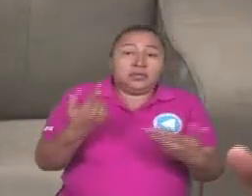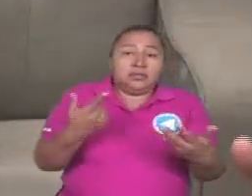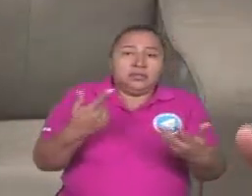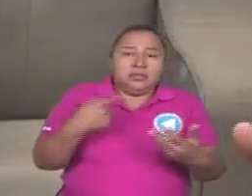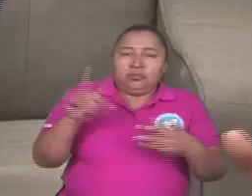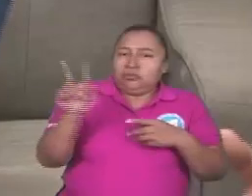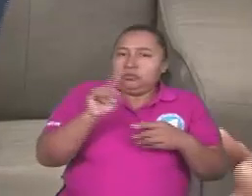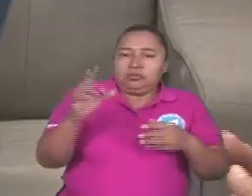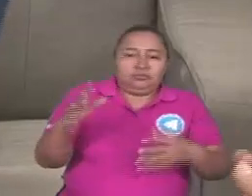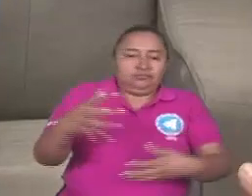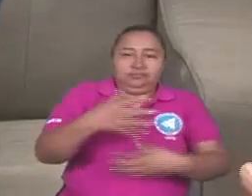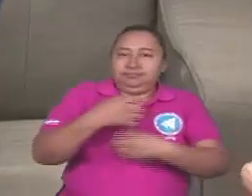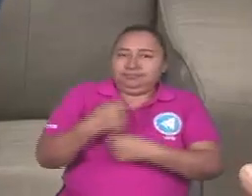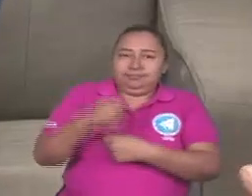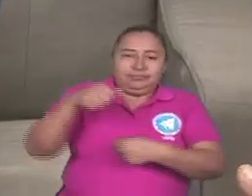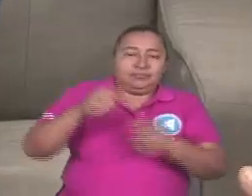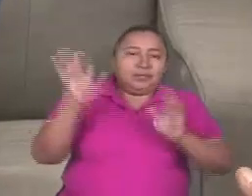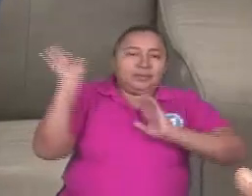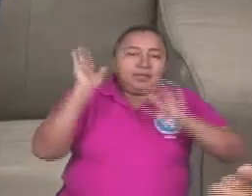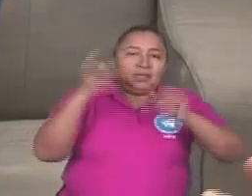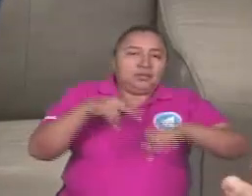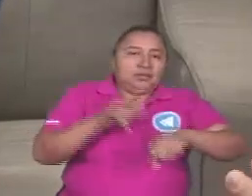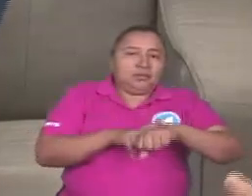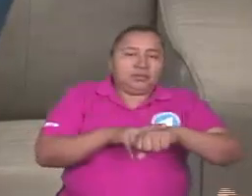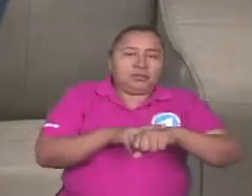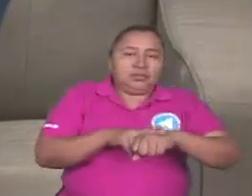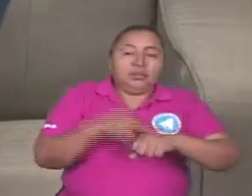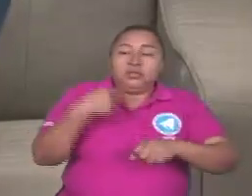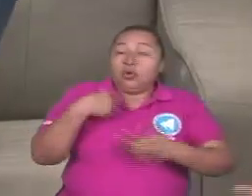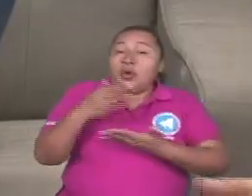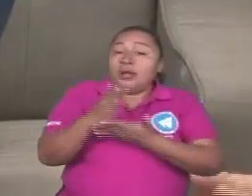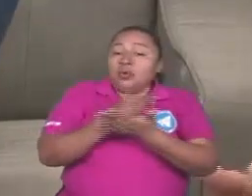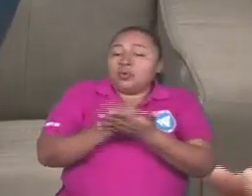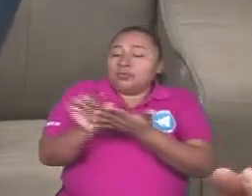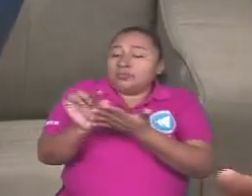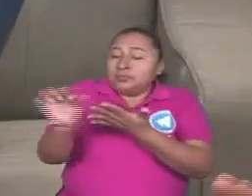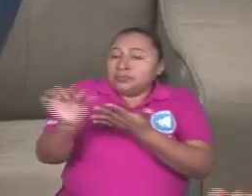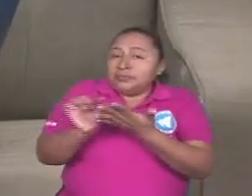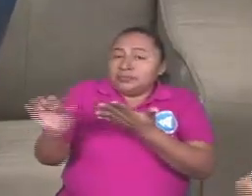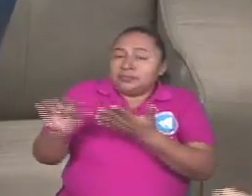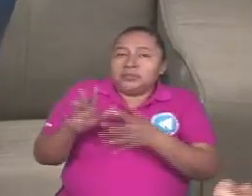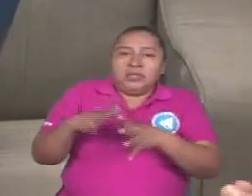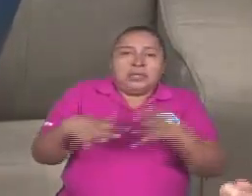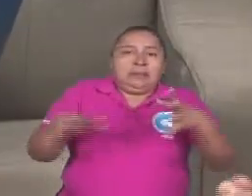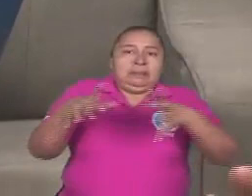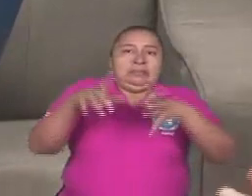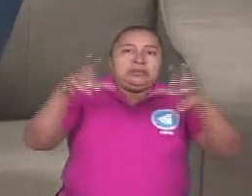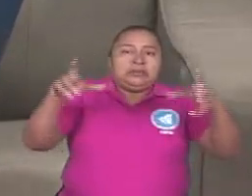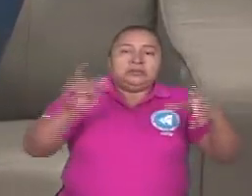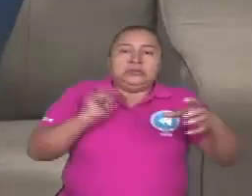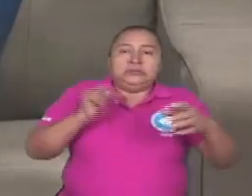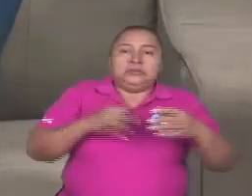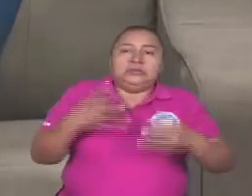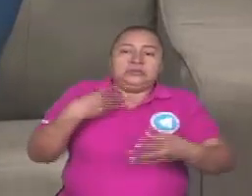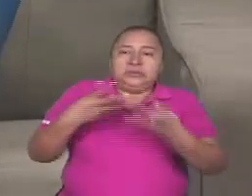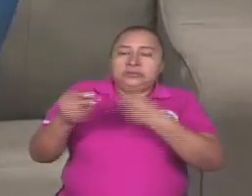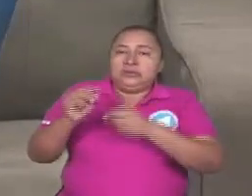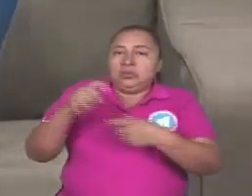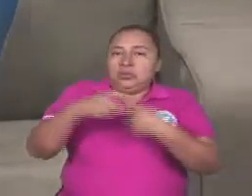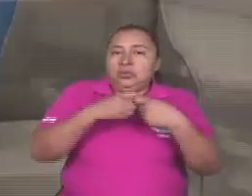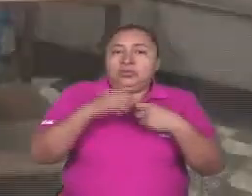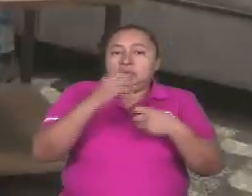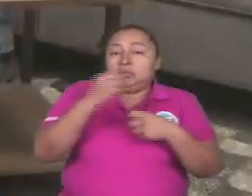no son hegemónicos dentro del mercado nacional, sino que son parte de un pastel más grande. En el que encuentran consorcios corporativos